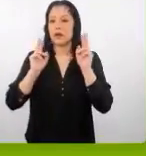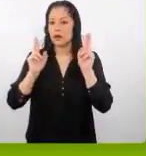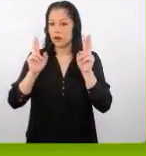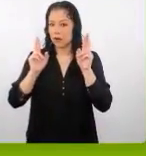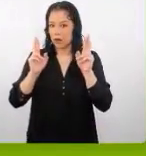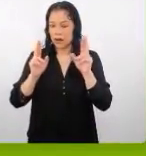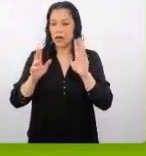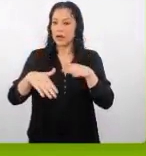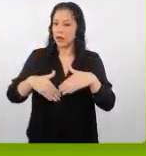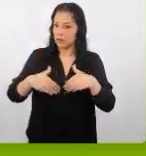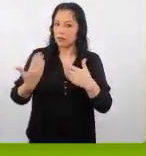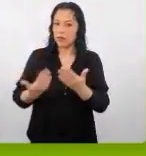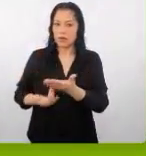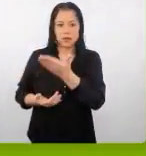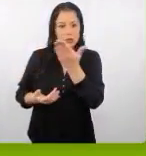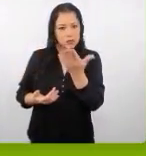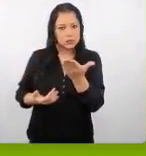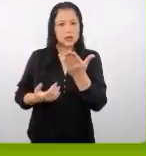hayan podido